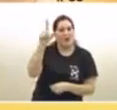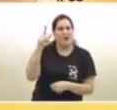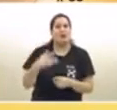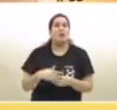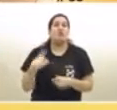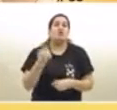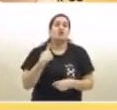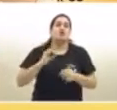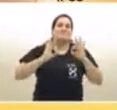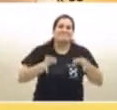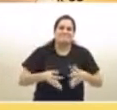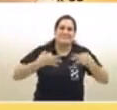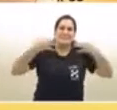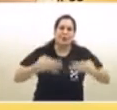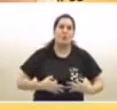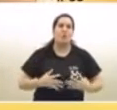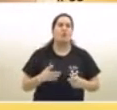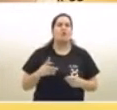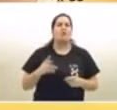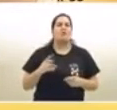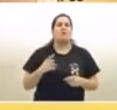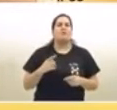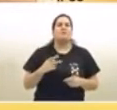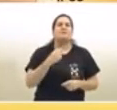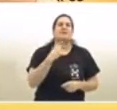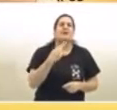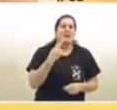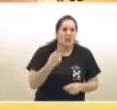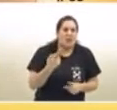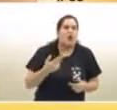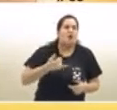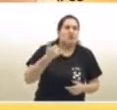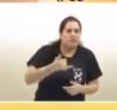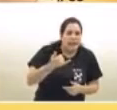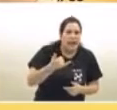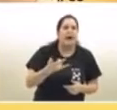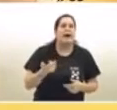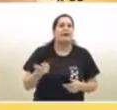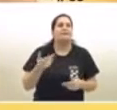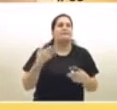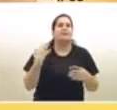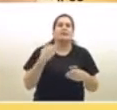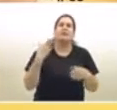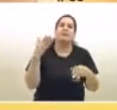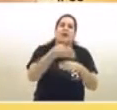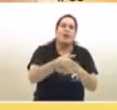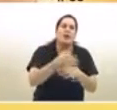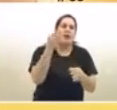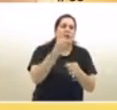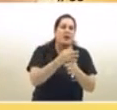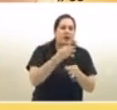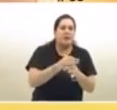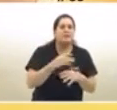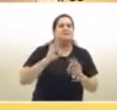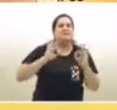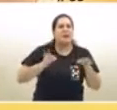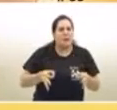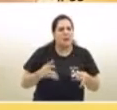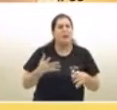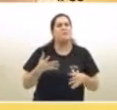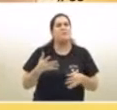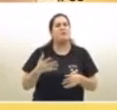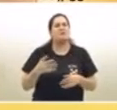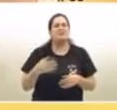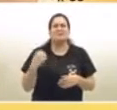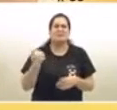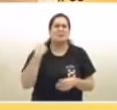y creo que la gran mayoría de quienes tenemos hijos en edad escolar y quienes conocemos lo que pasa en las escuelas sabemos que es importante seguir bregando por